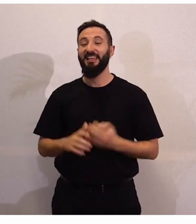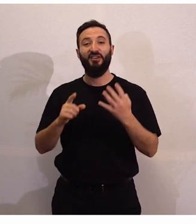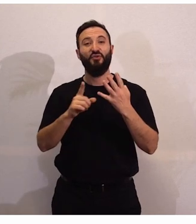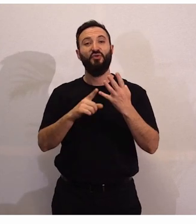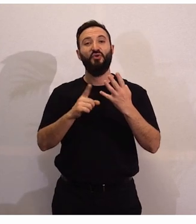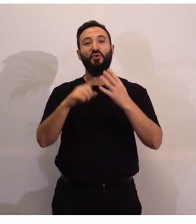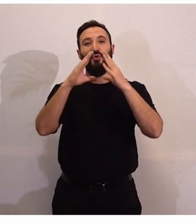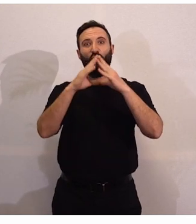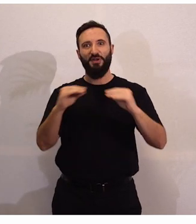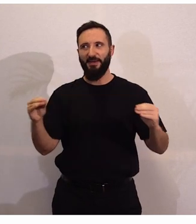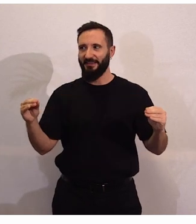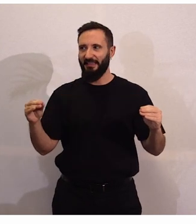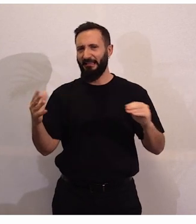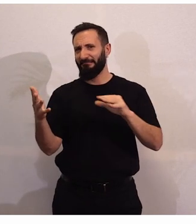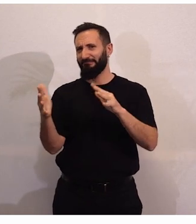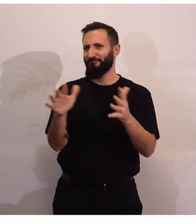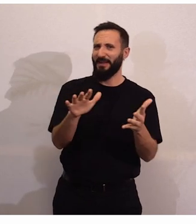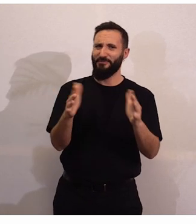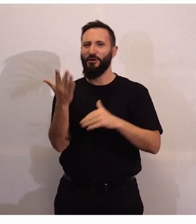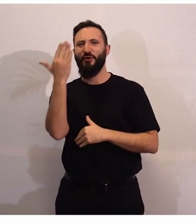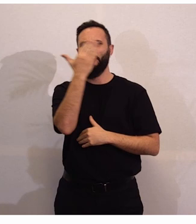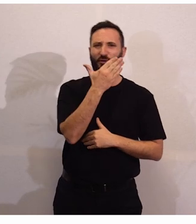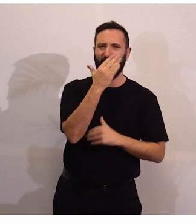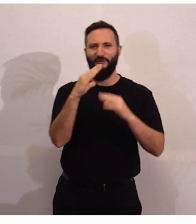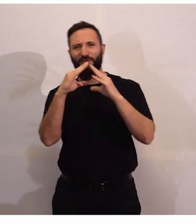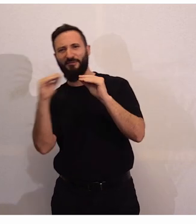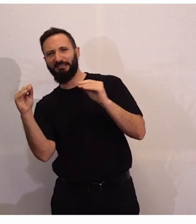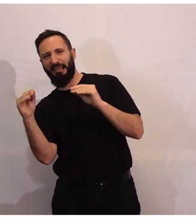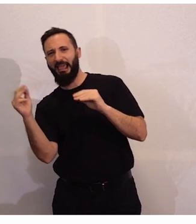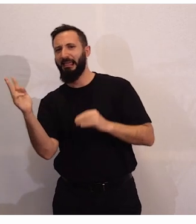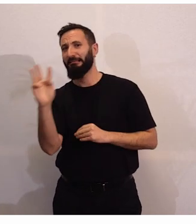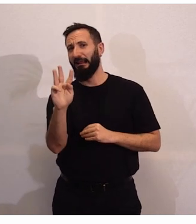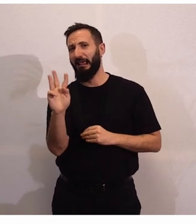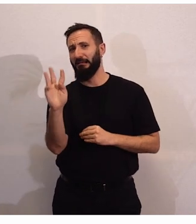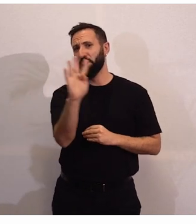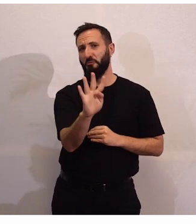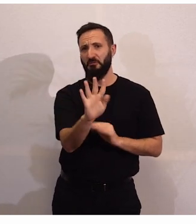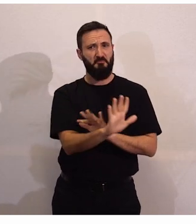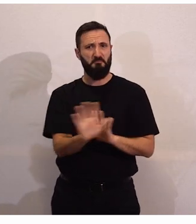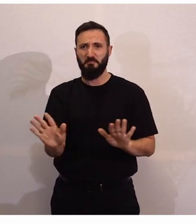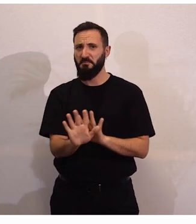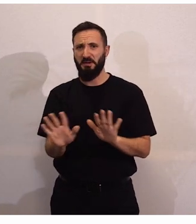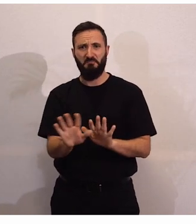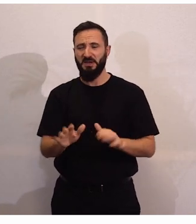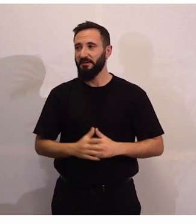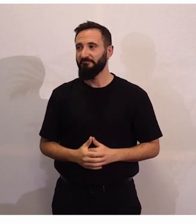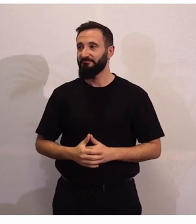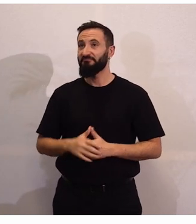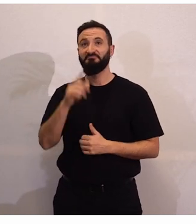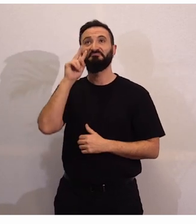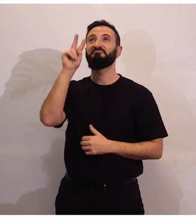Universidad, hostia, más o menos igual que el colegio. Tengo cuatro ahí. De aquí más.